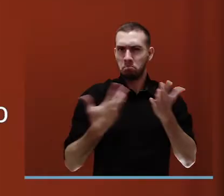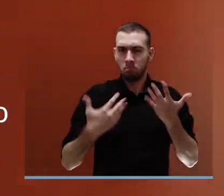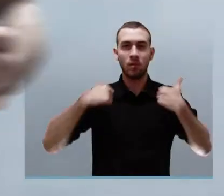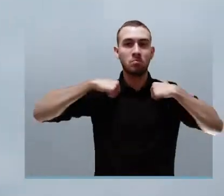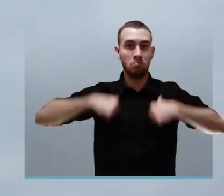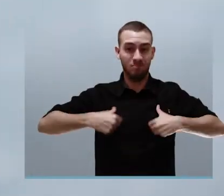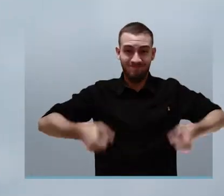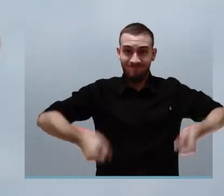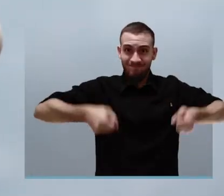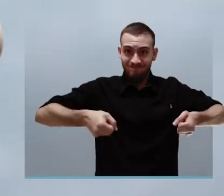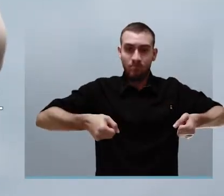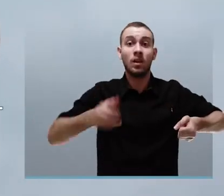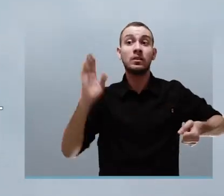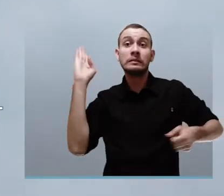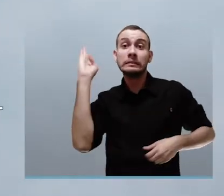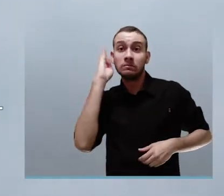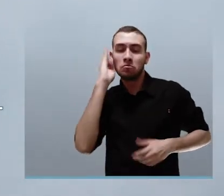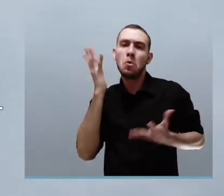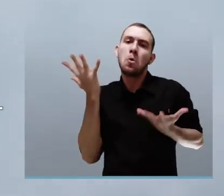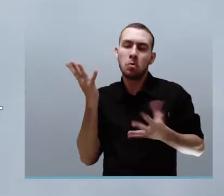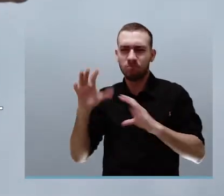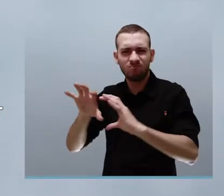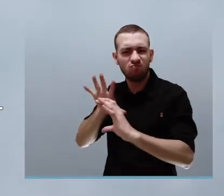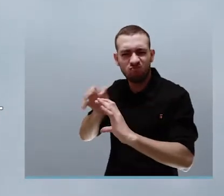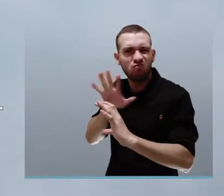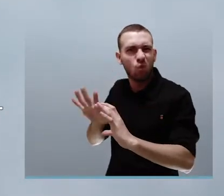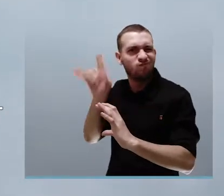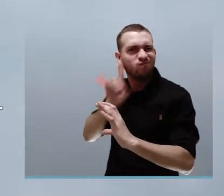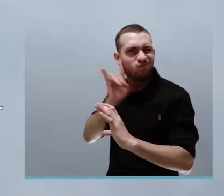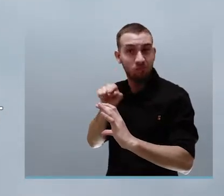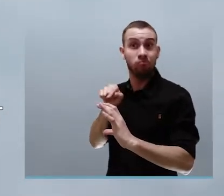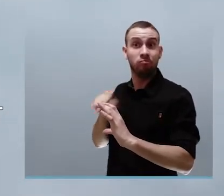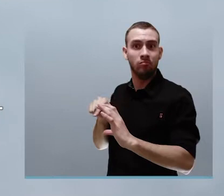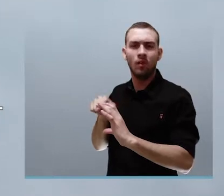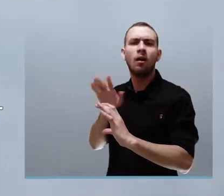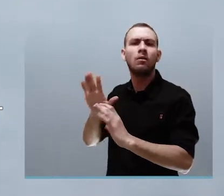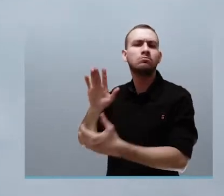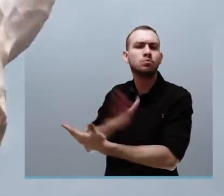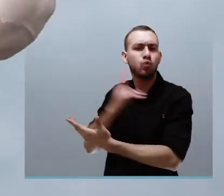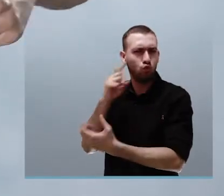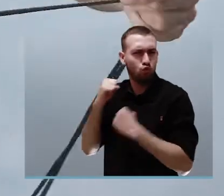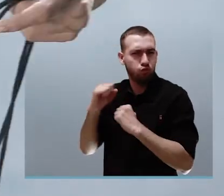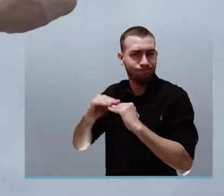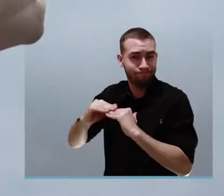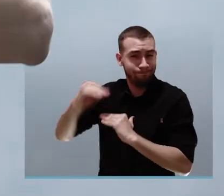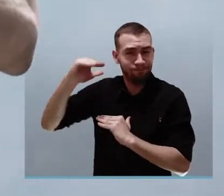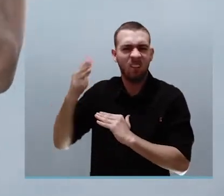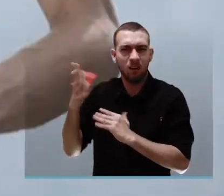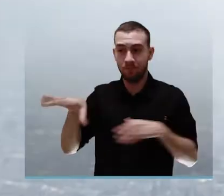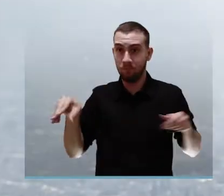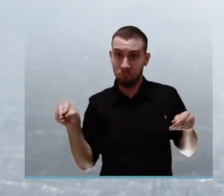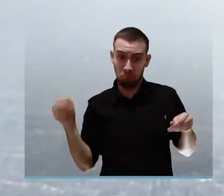música. Para demostrar este efecto, debemos poner dentro de la bolsa el celular o el dispositivo reproductor de música. Es preferible que la